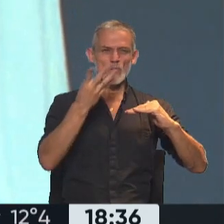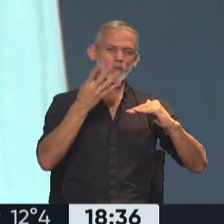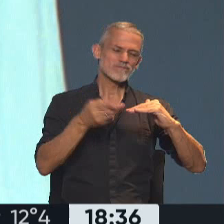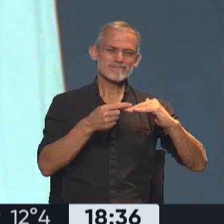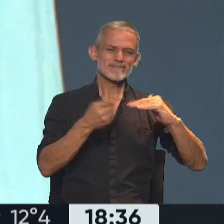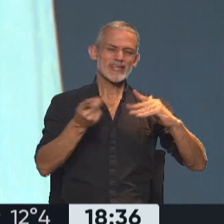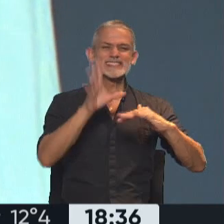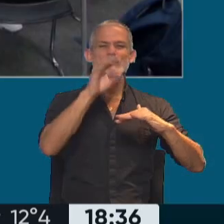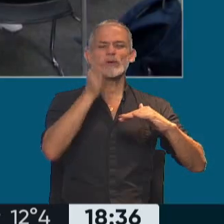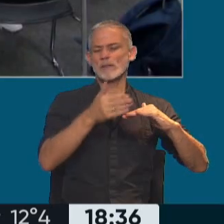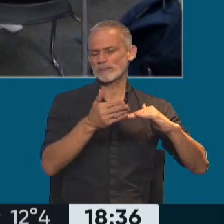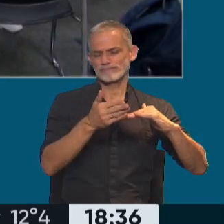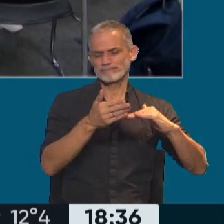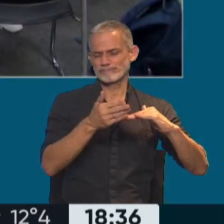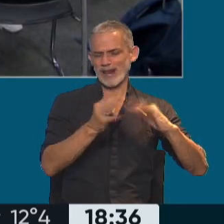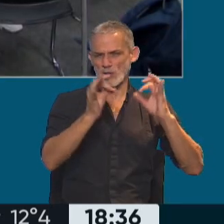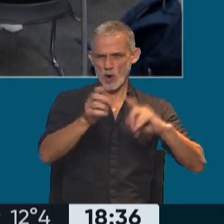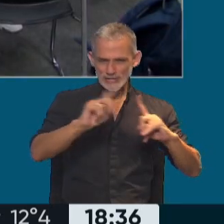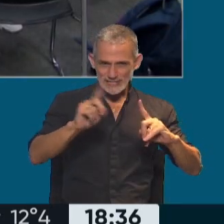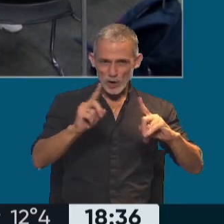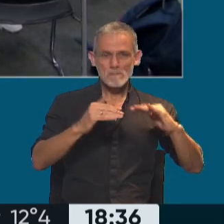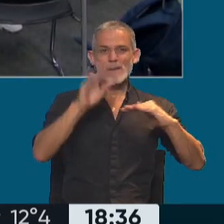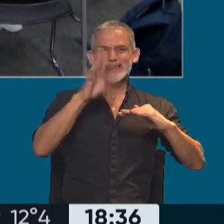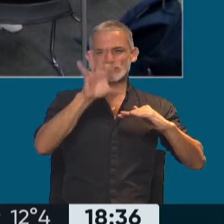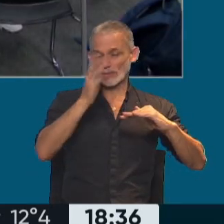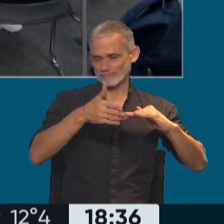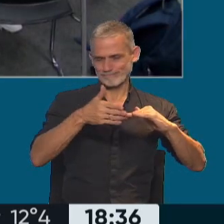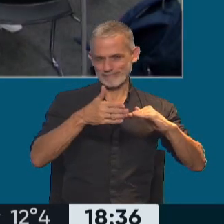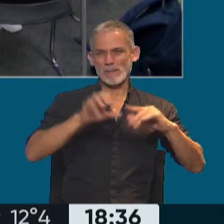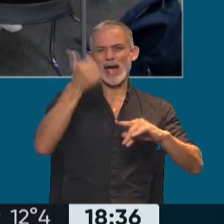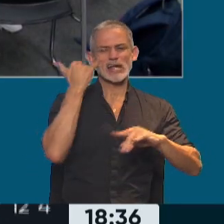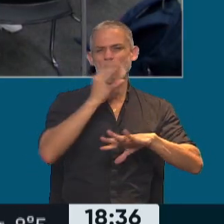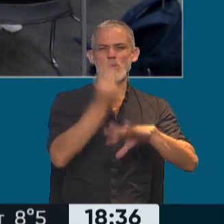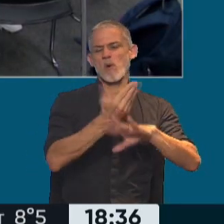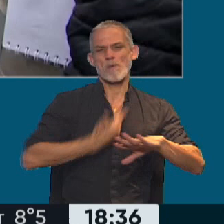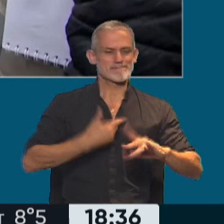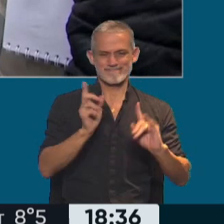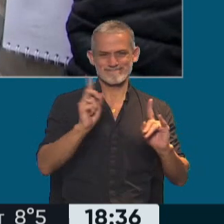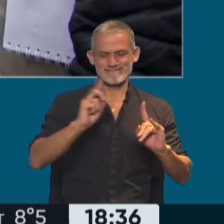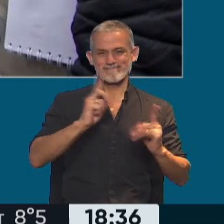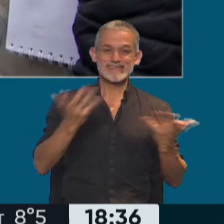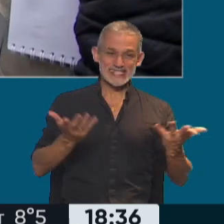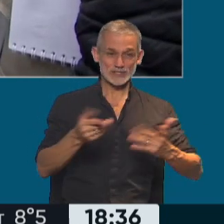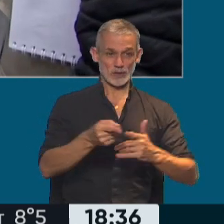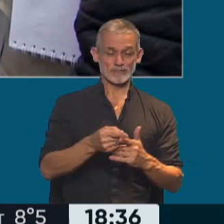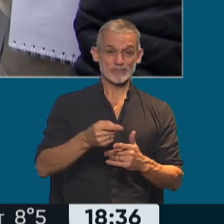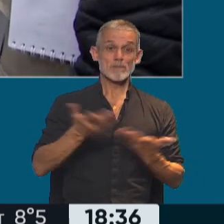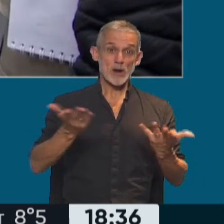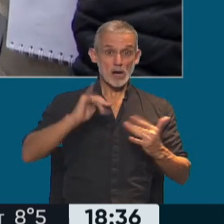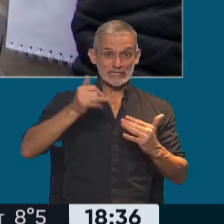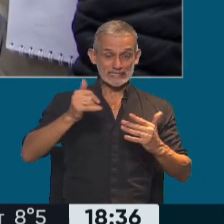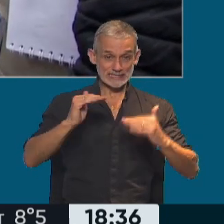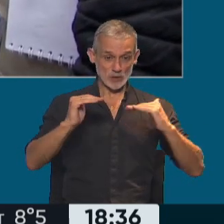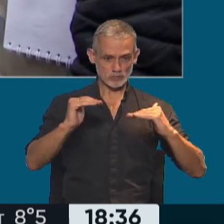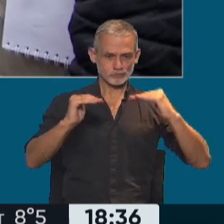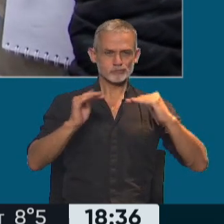que no le alcanzaba para el 50%, más del 50% que tenía que sacar para consagrarse presidente. Pero sí, también